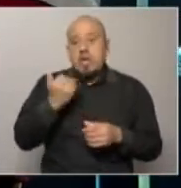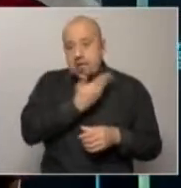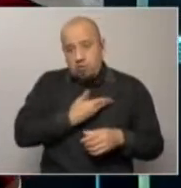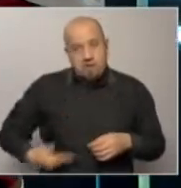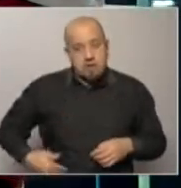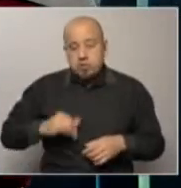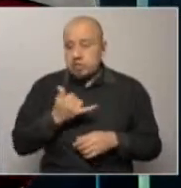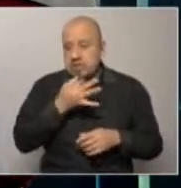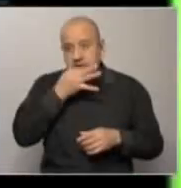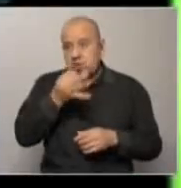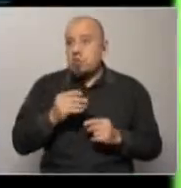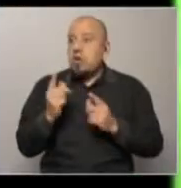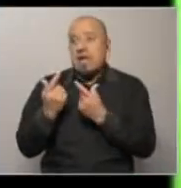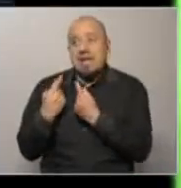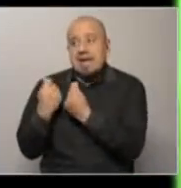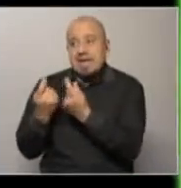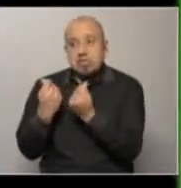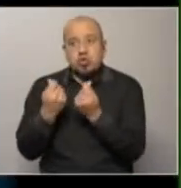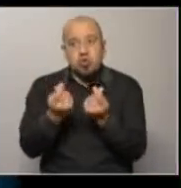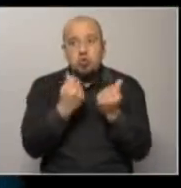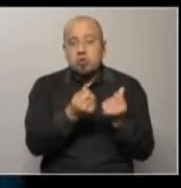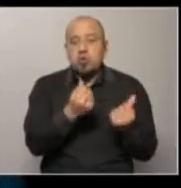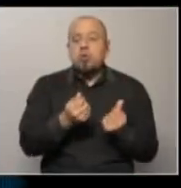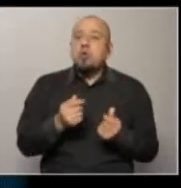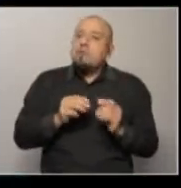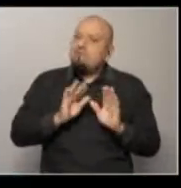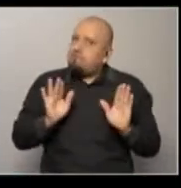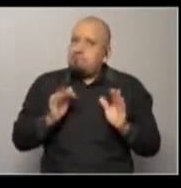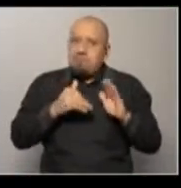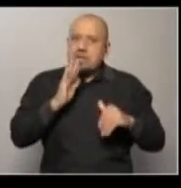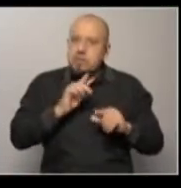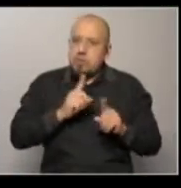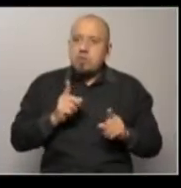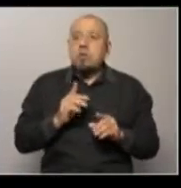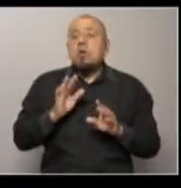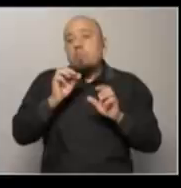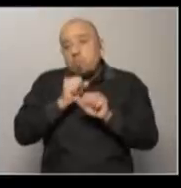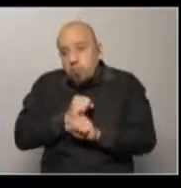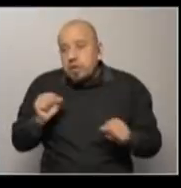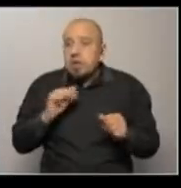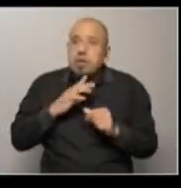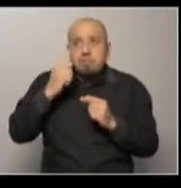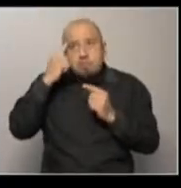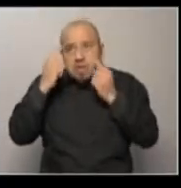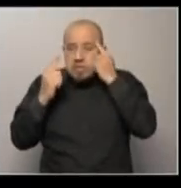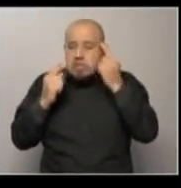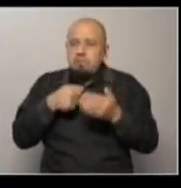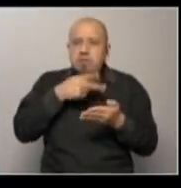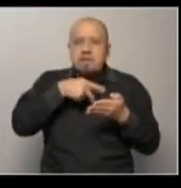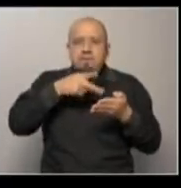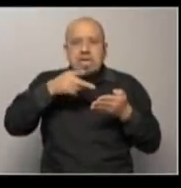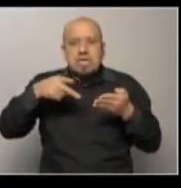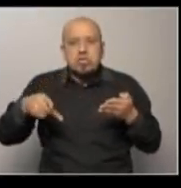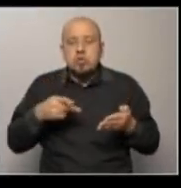claro, el gasto es lo que es y no es más. Lo que sí es posible, la resignación de recursos, lo que básicamente va a generar que se le